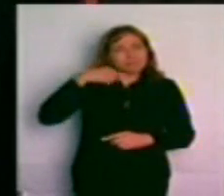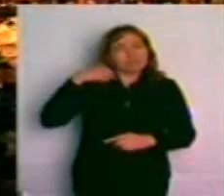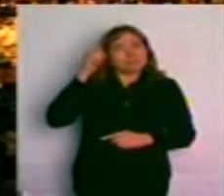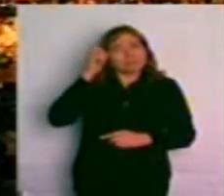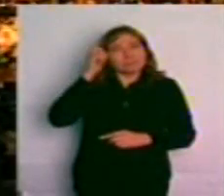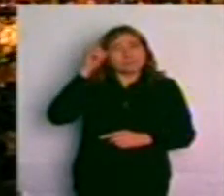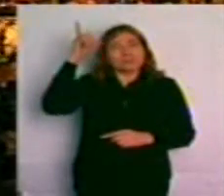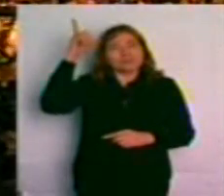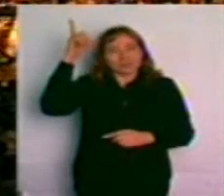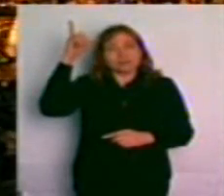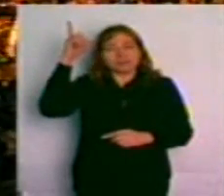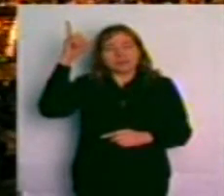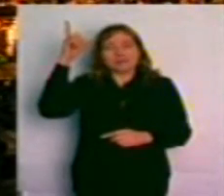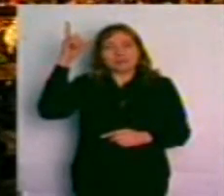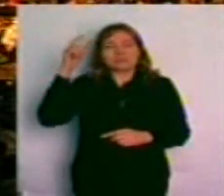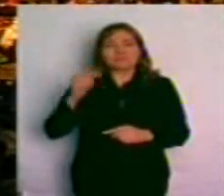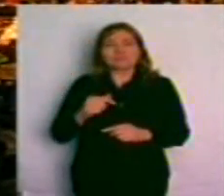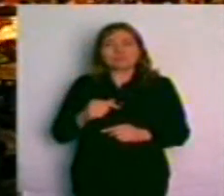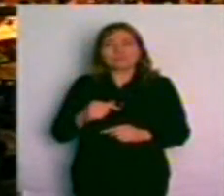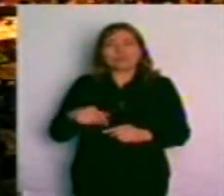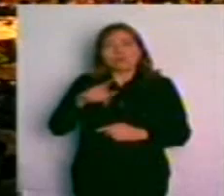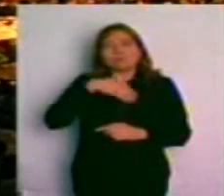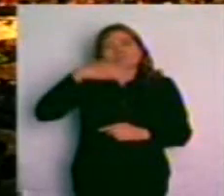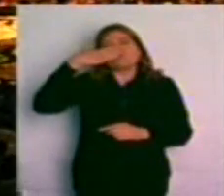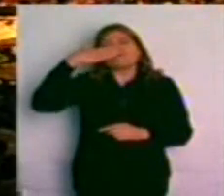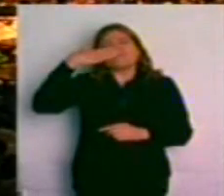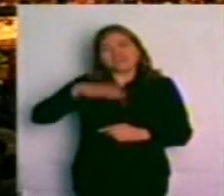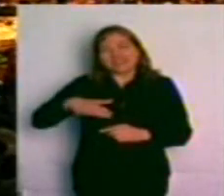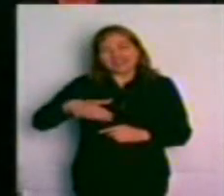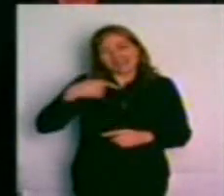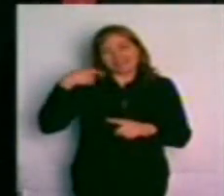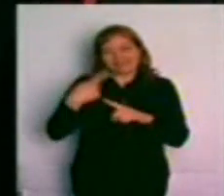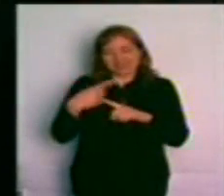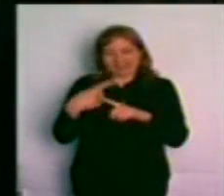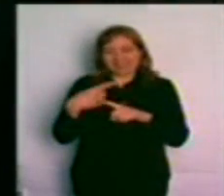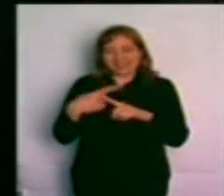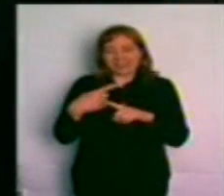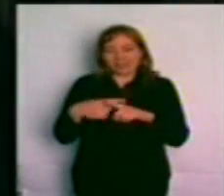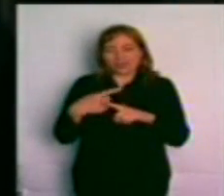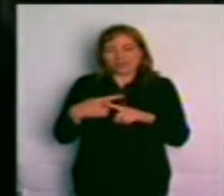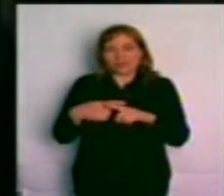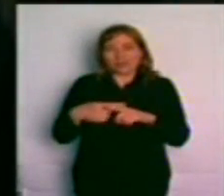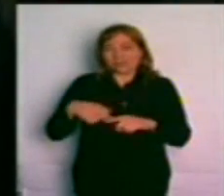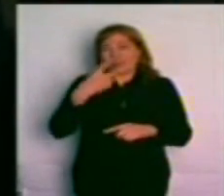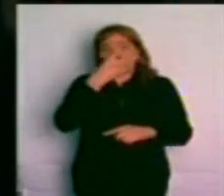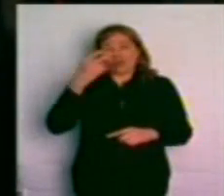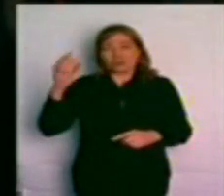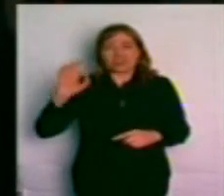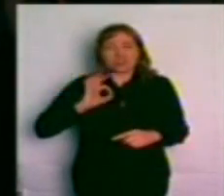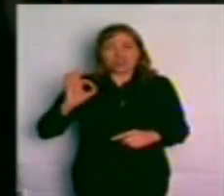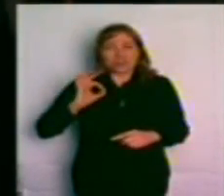como el final, porque en ese Bicentenario